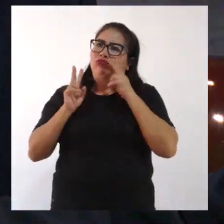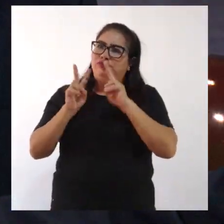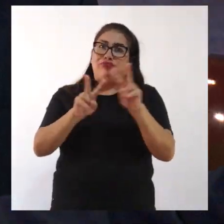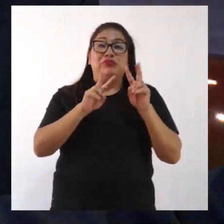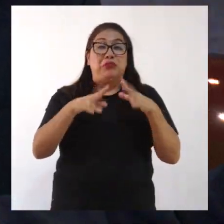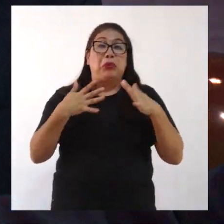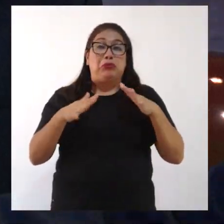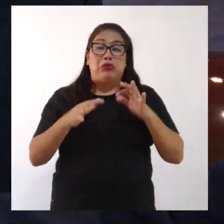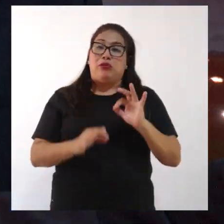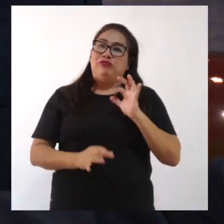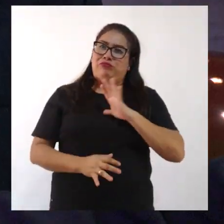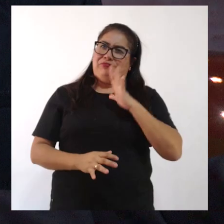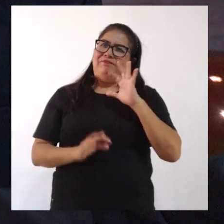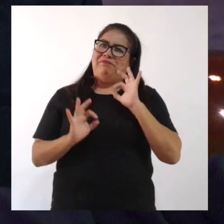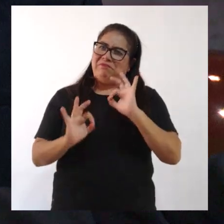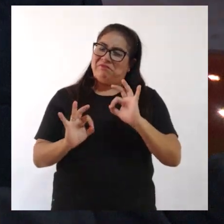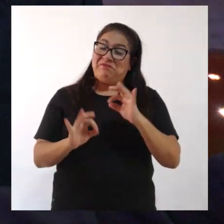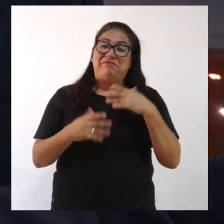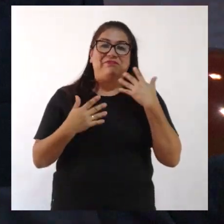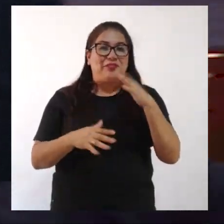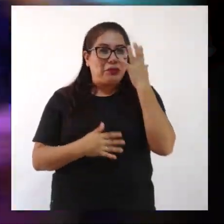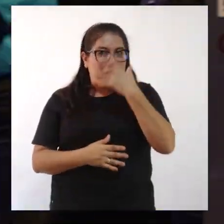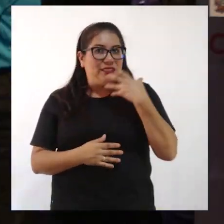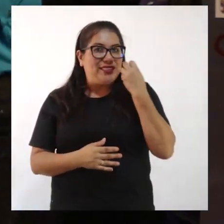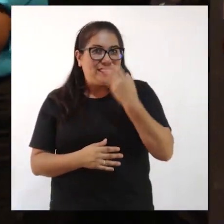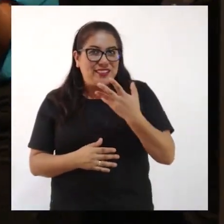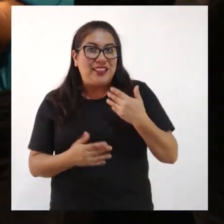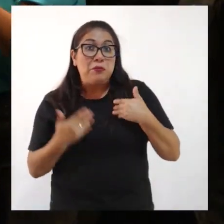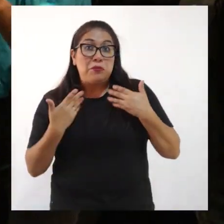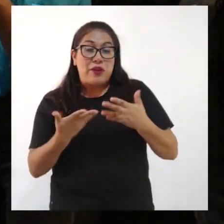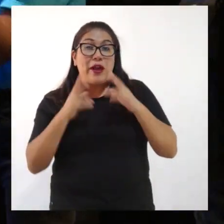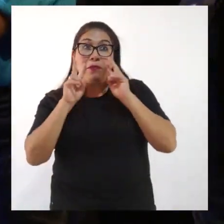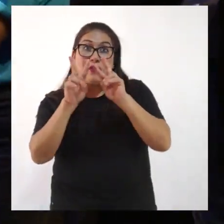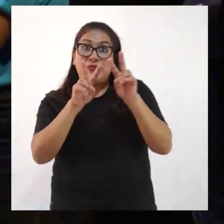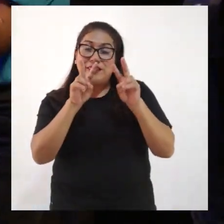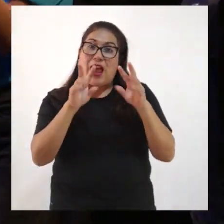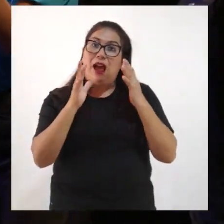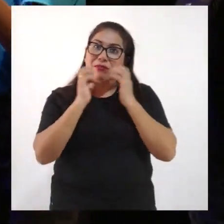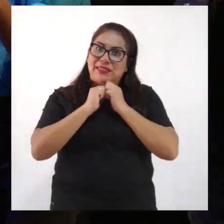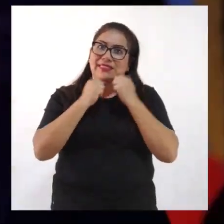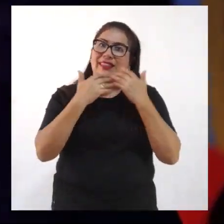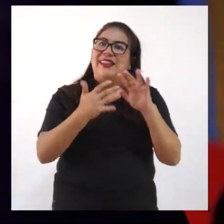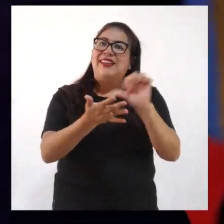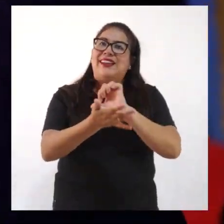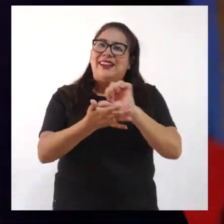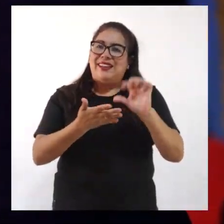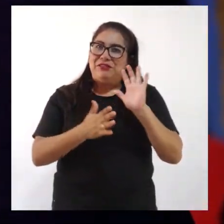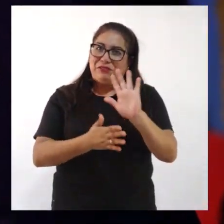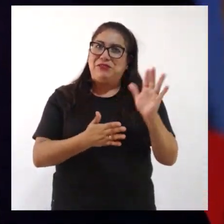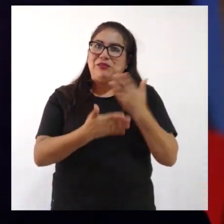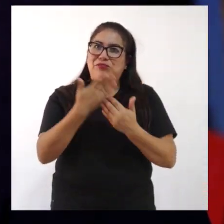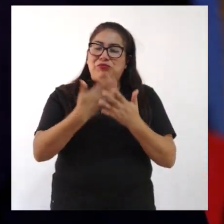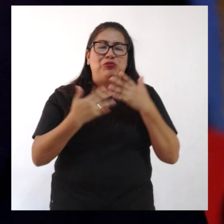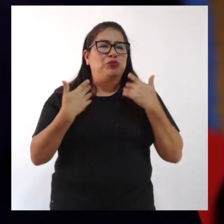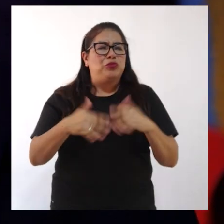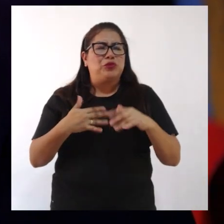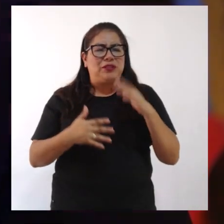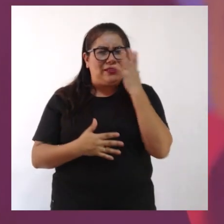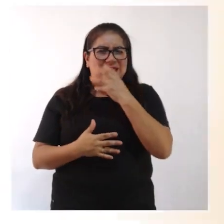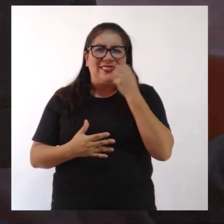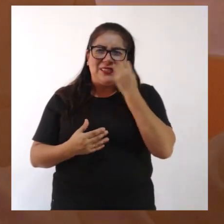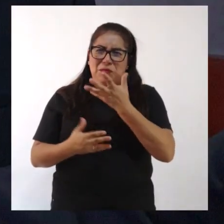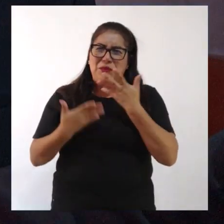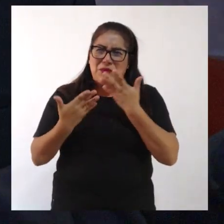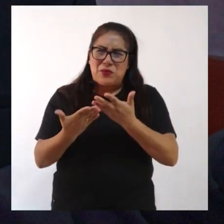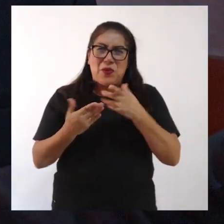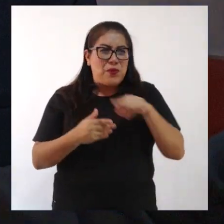lujo. Ha sido un espectáculo que realmente todos hemos podido apreciar el arte. Ha sido realmente muy hermoso.